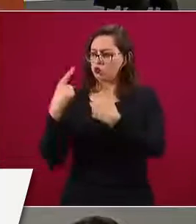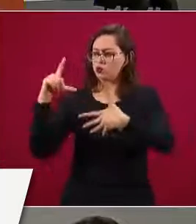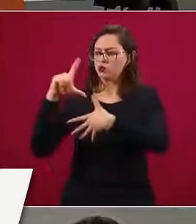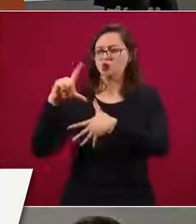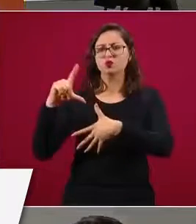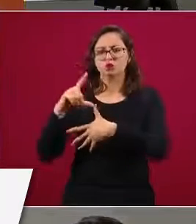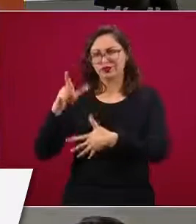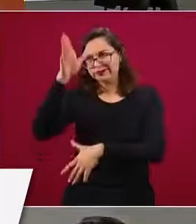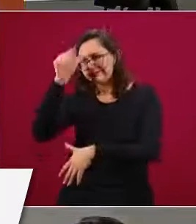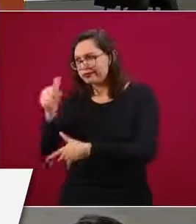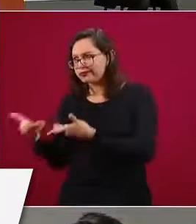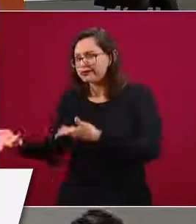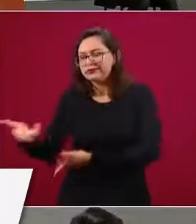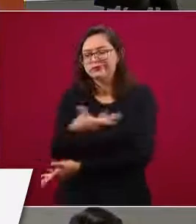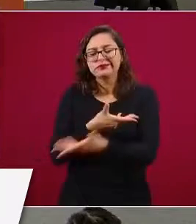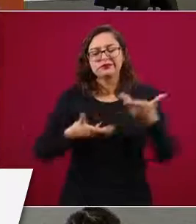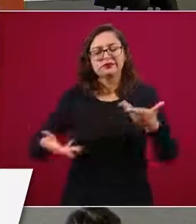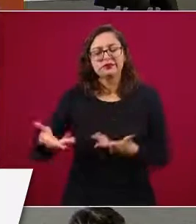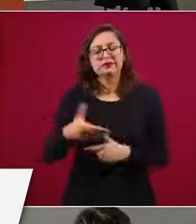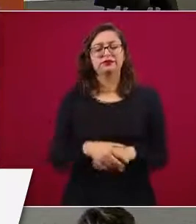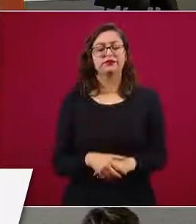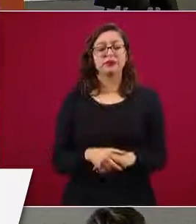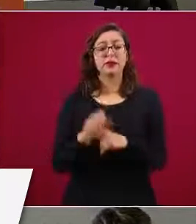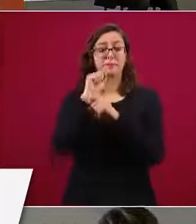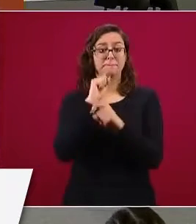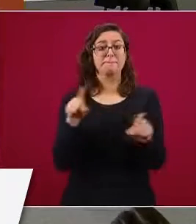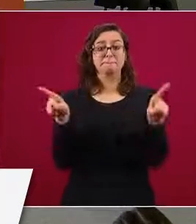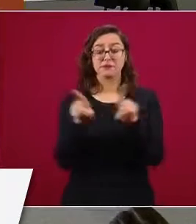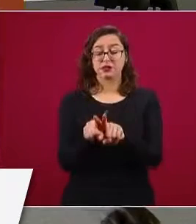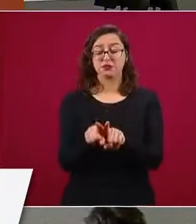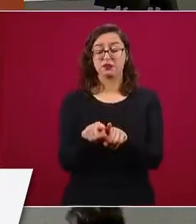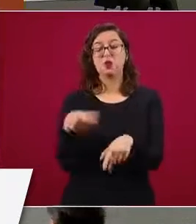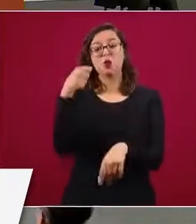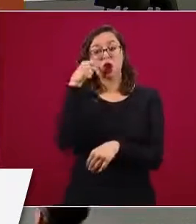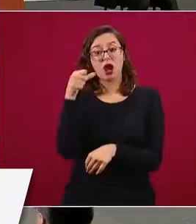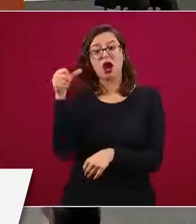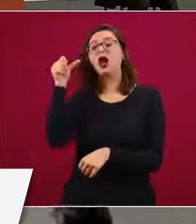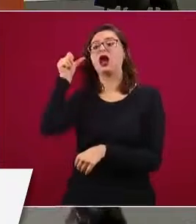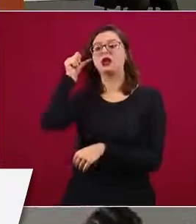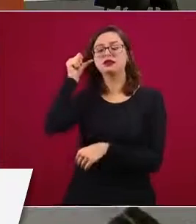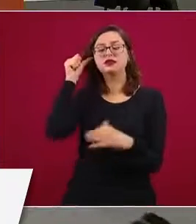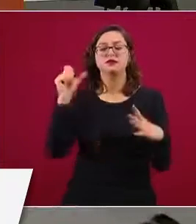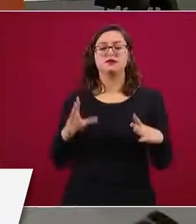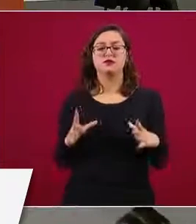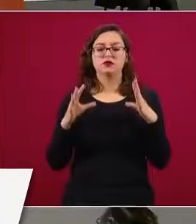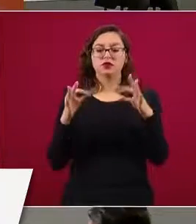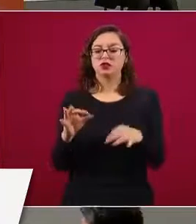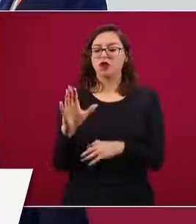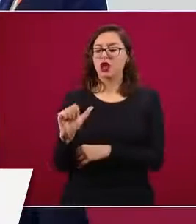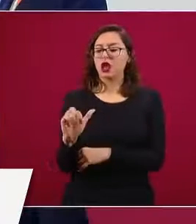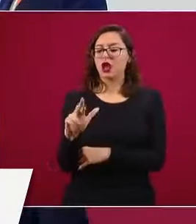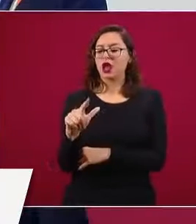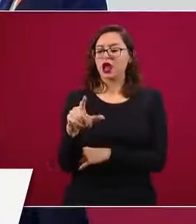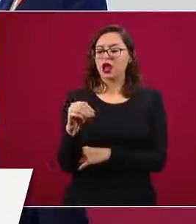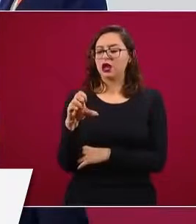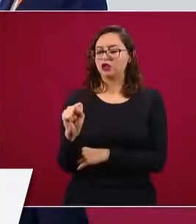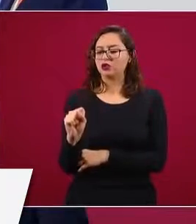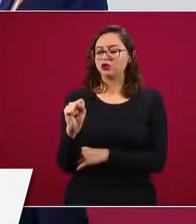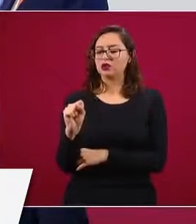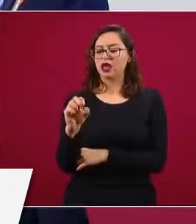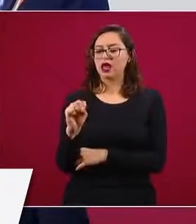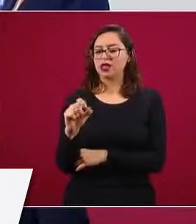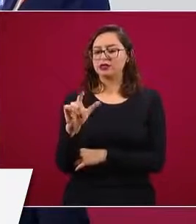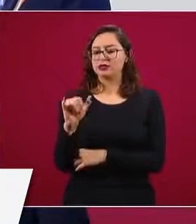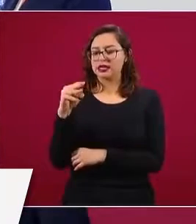Para concluir esta parte de la vacuna, decirles también que ayer estuvo en la llamada la Fundación Carlos Slim, estuvo presente Carlos